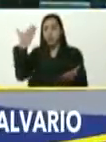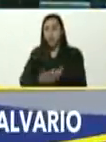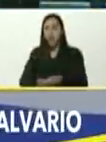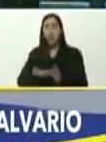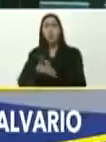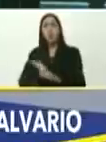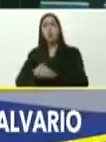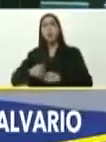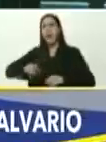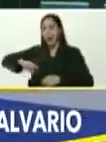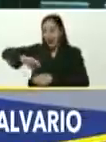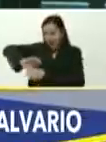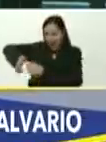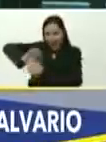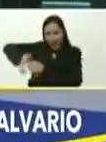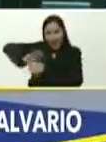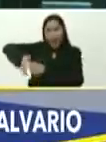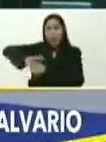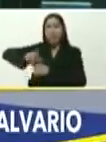las llaves,